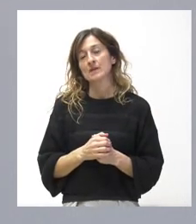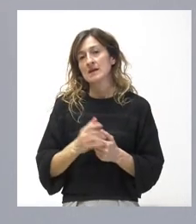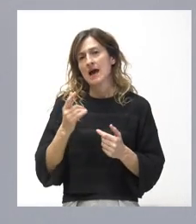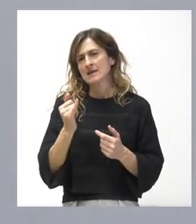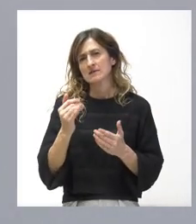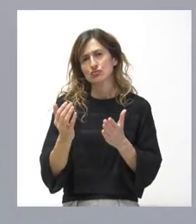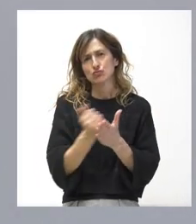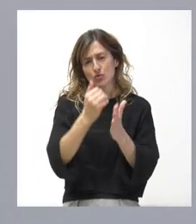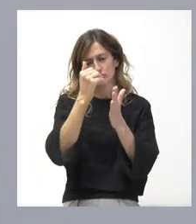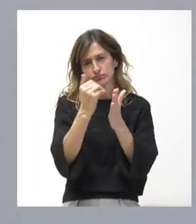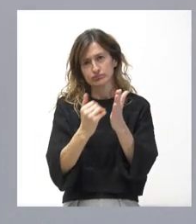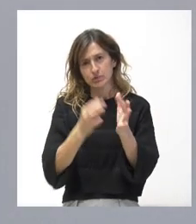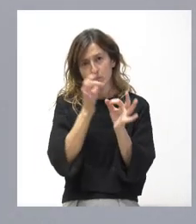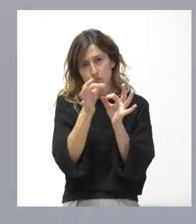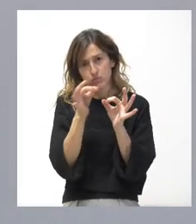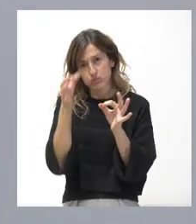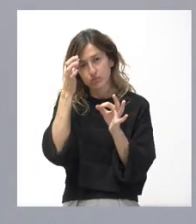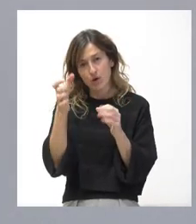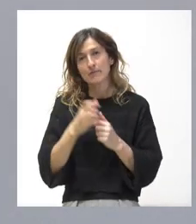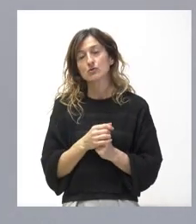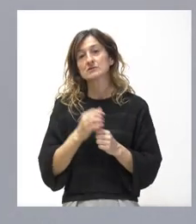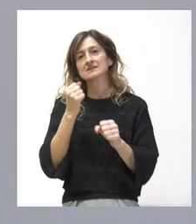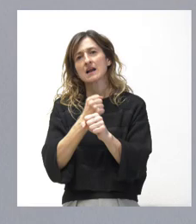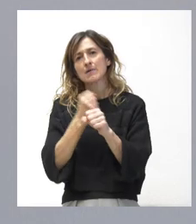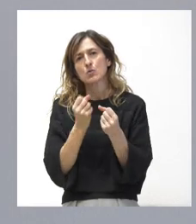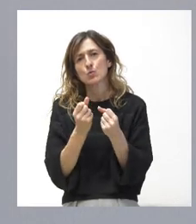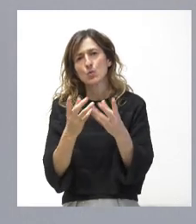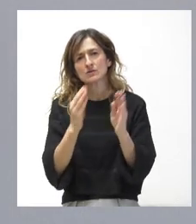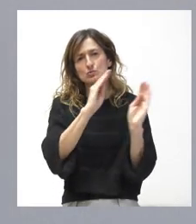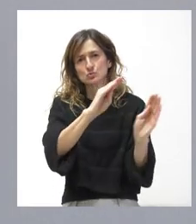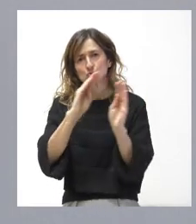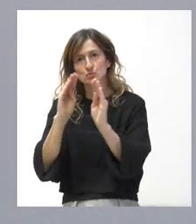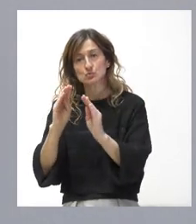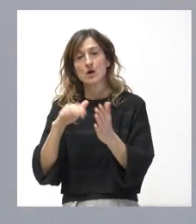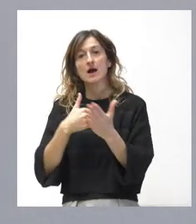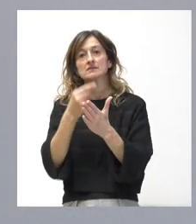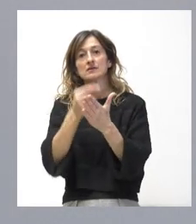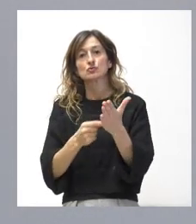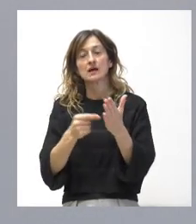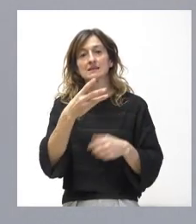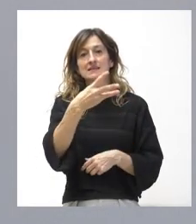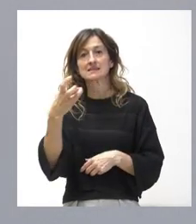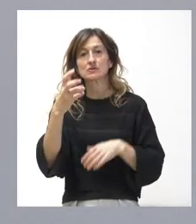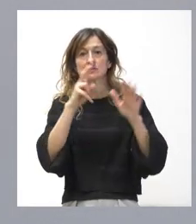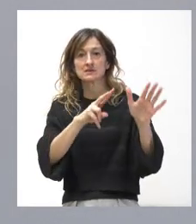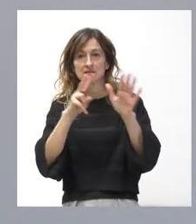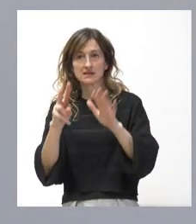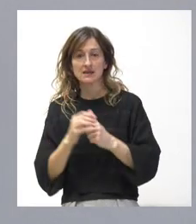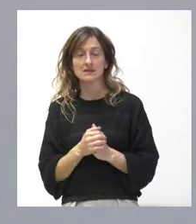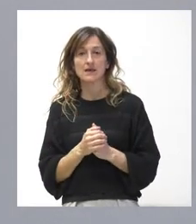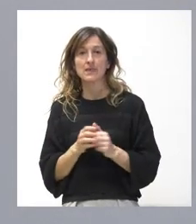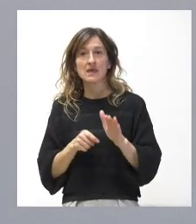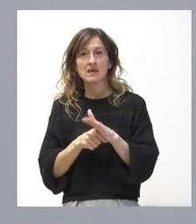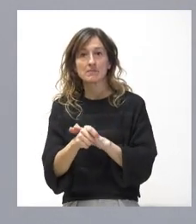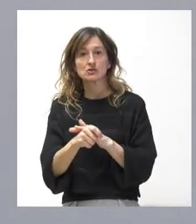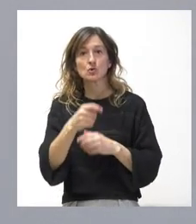los municipios, con el número de trabajadores que corresponde a cada uno de ellos hasta el total de 377 y con la inversión hasta el